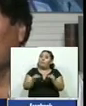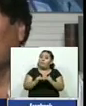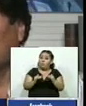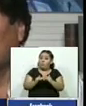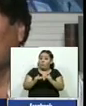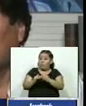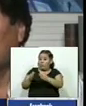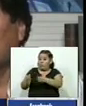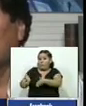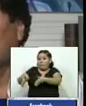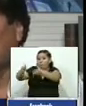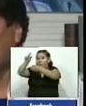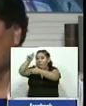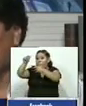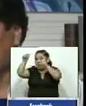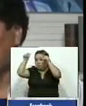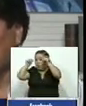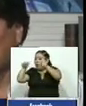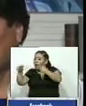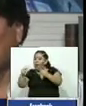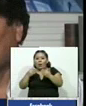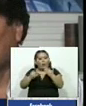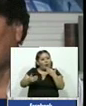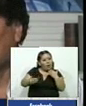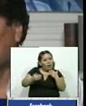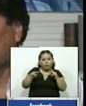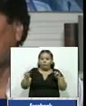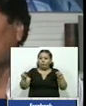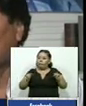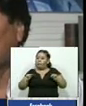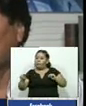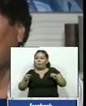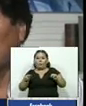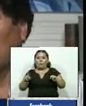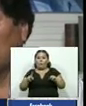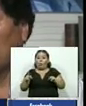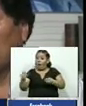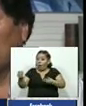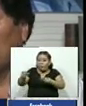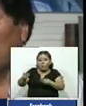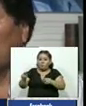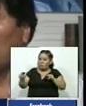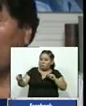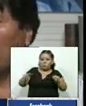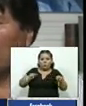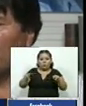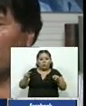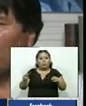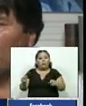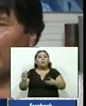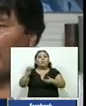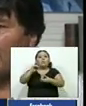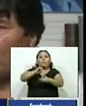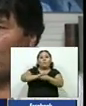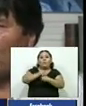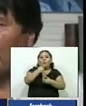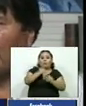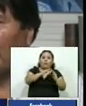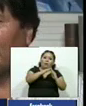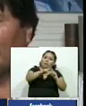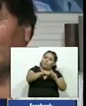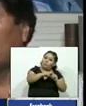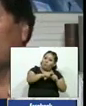institución debería ser mediador no solamente facilitador acompañado tal vez por la iglesia